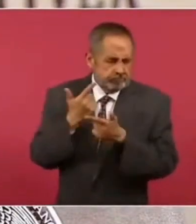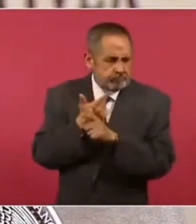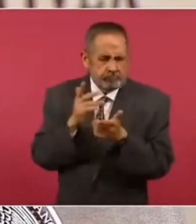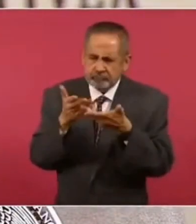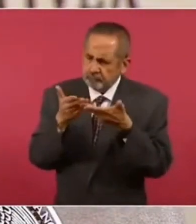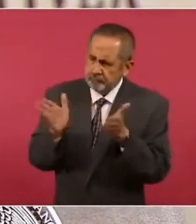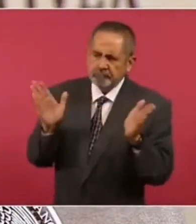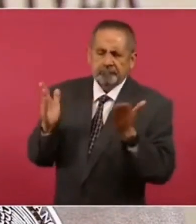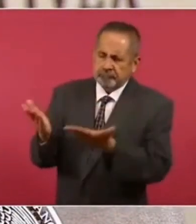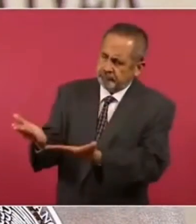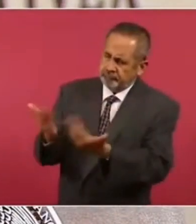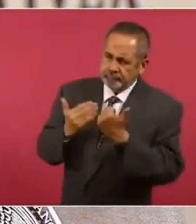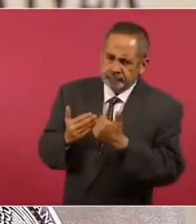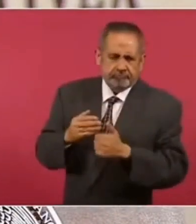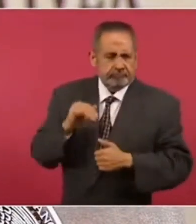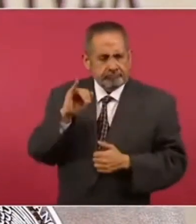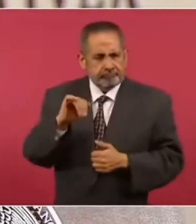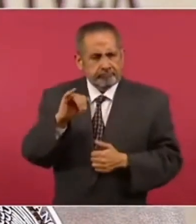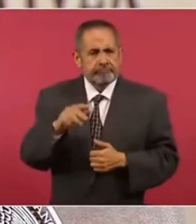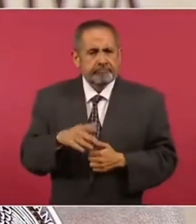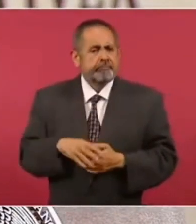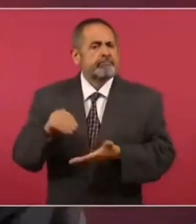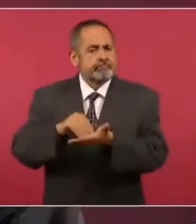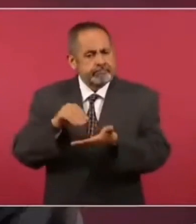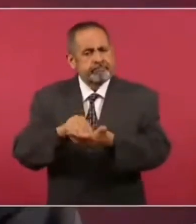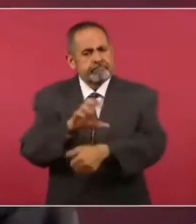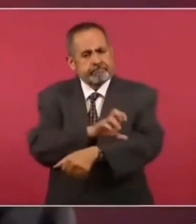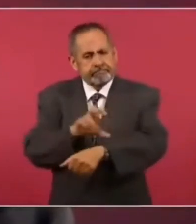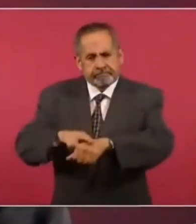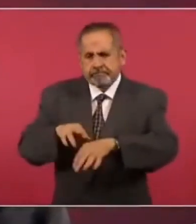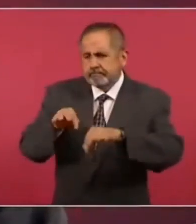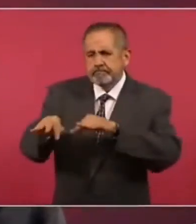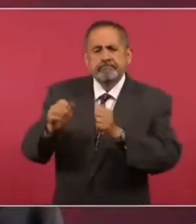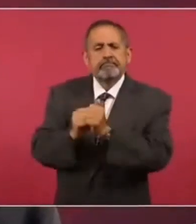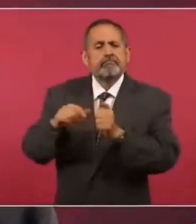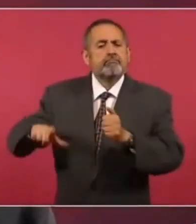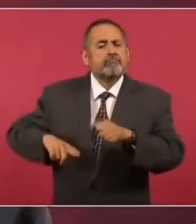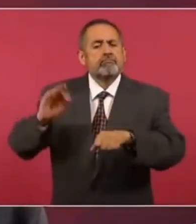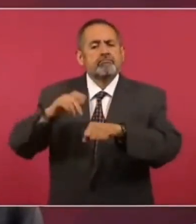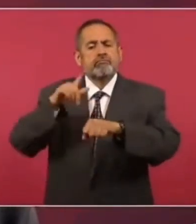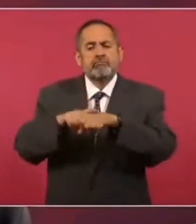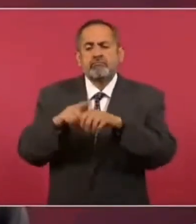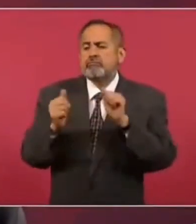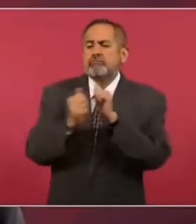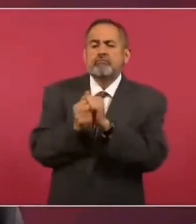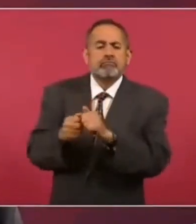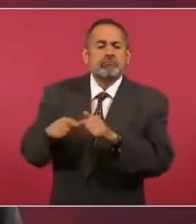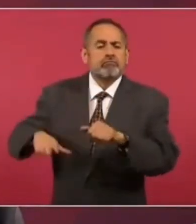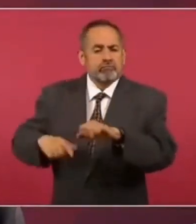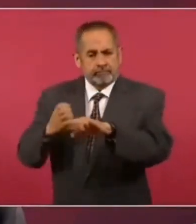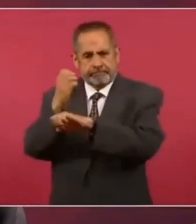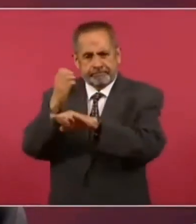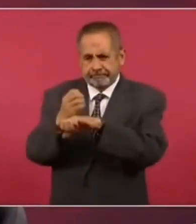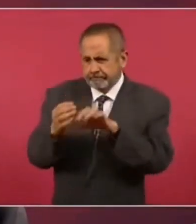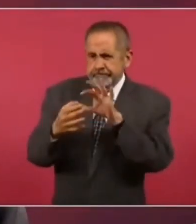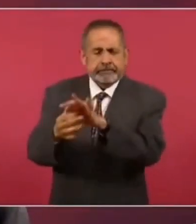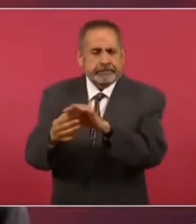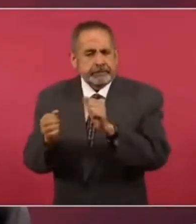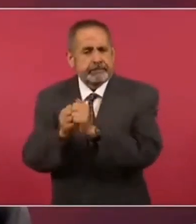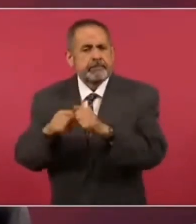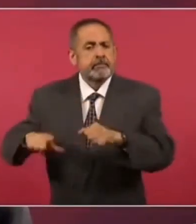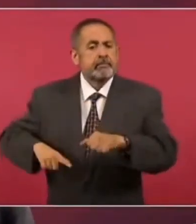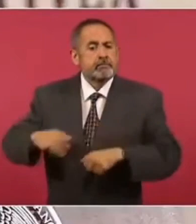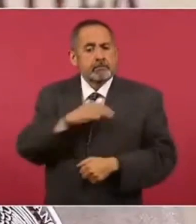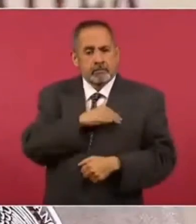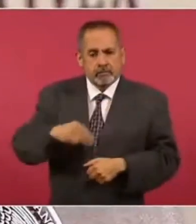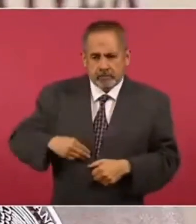abiertas. Desde luego que trabajamos coordinados con... El gobierno federal trabaja coordinado con los gobiernos estatales, con los gobiernos